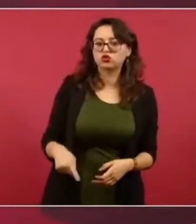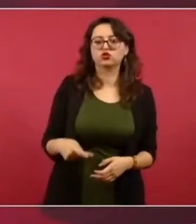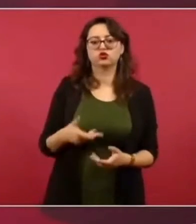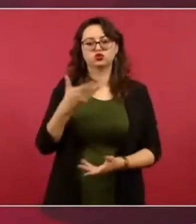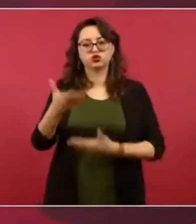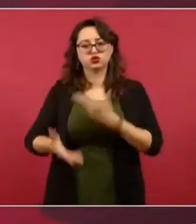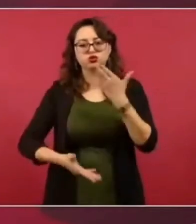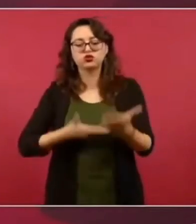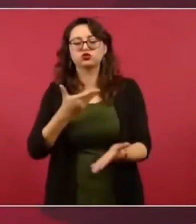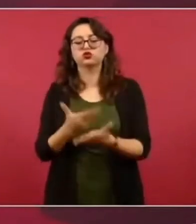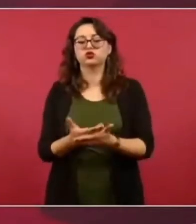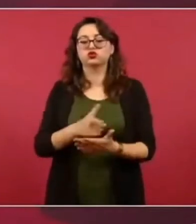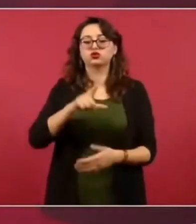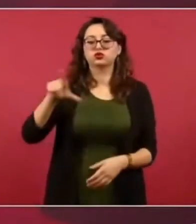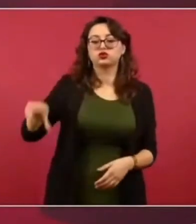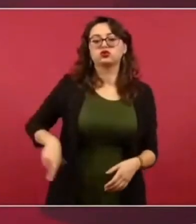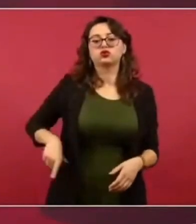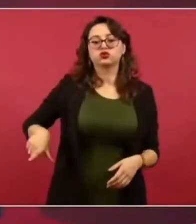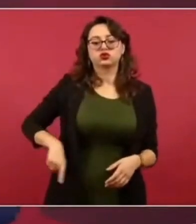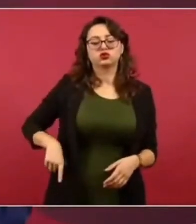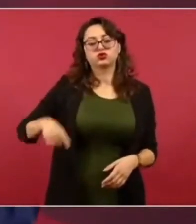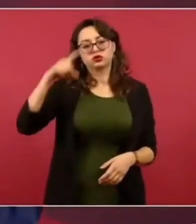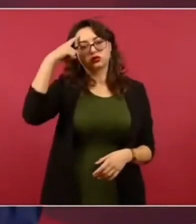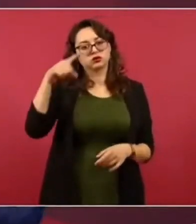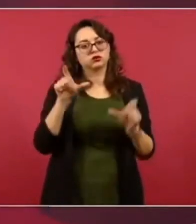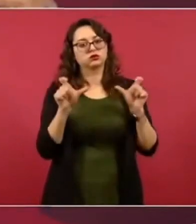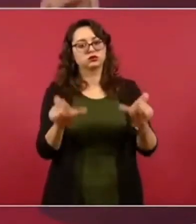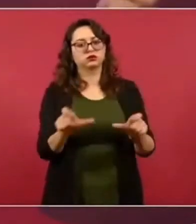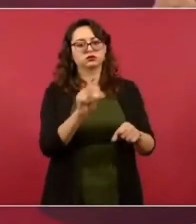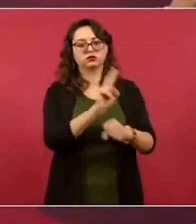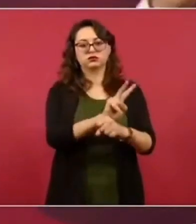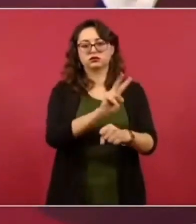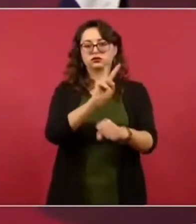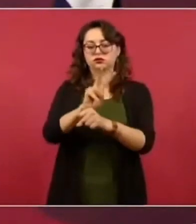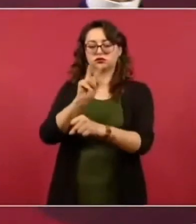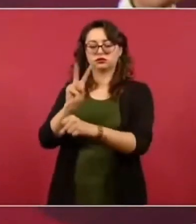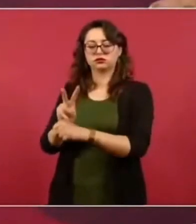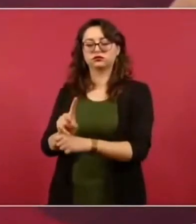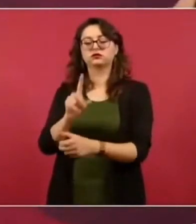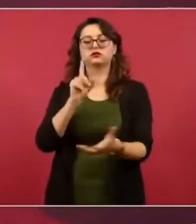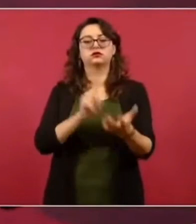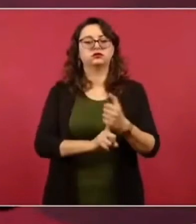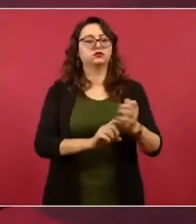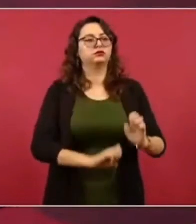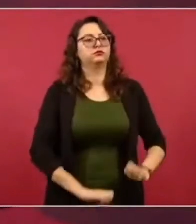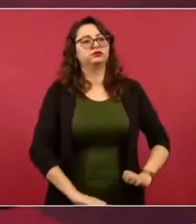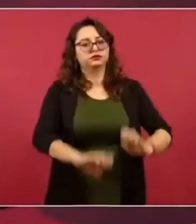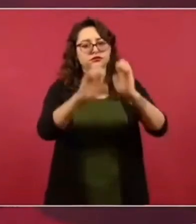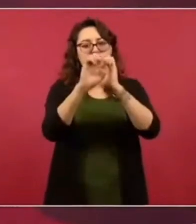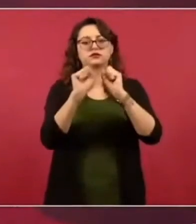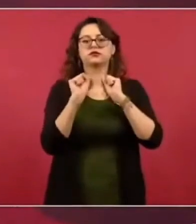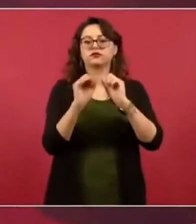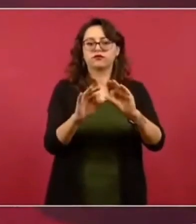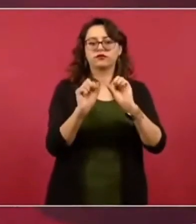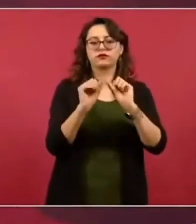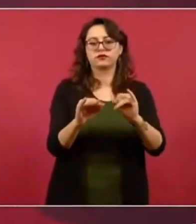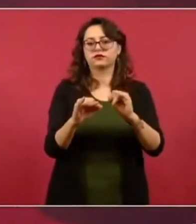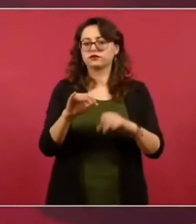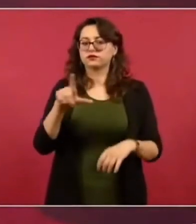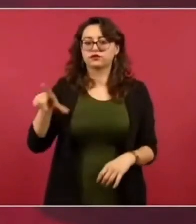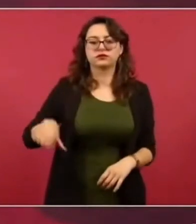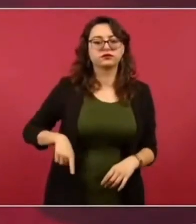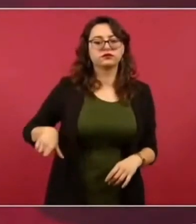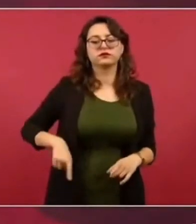federal de protección para las oficinas, para todo lo que